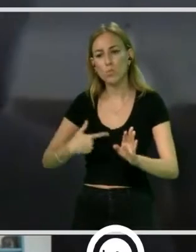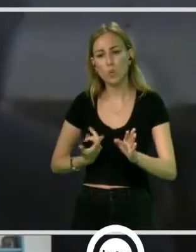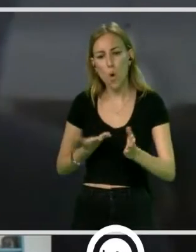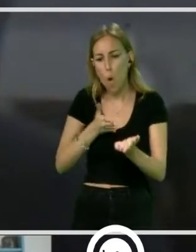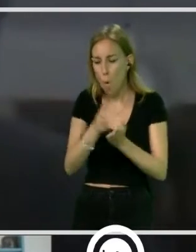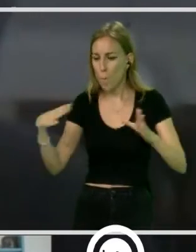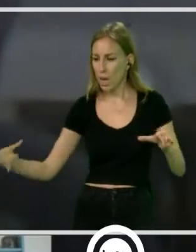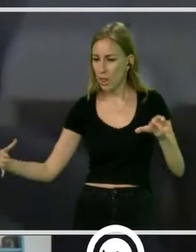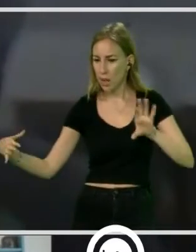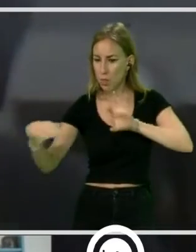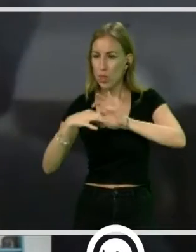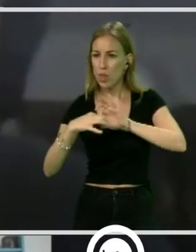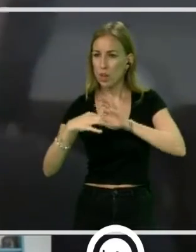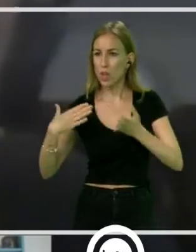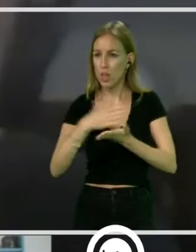comunicación.